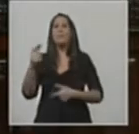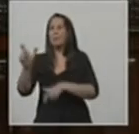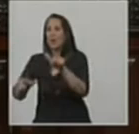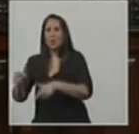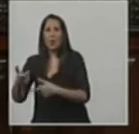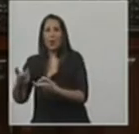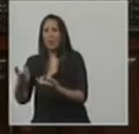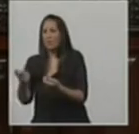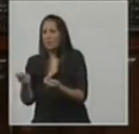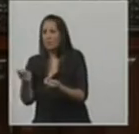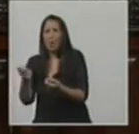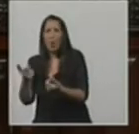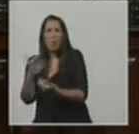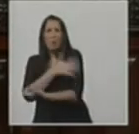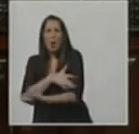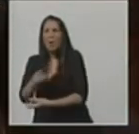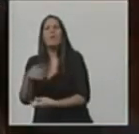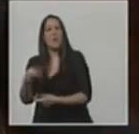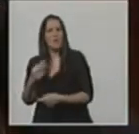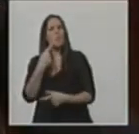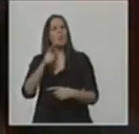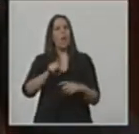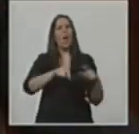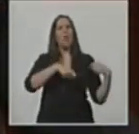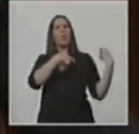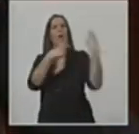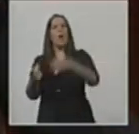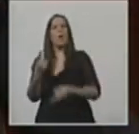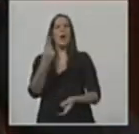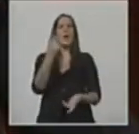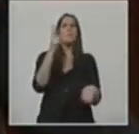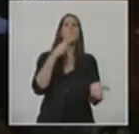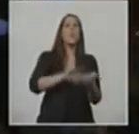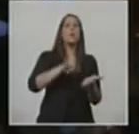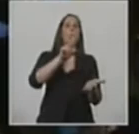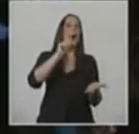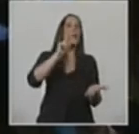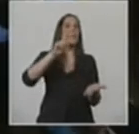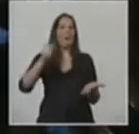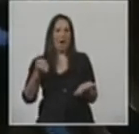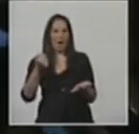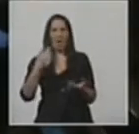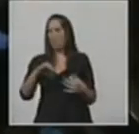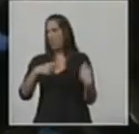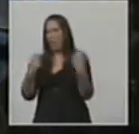vamos a proponer la devolución del IVA para los productos de la canasta básica alimentaria. ¡Gracias!